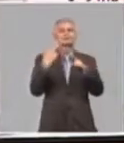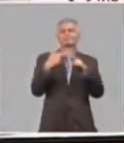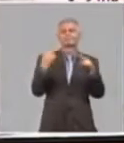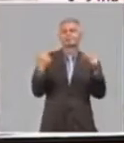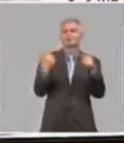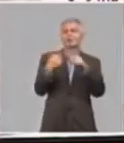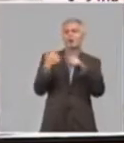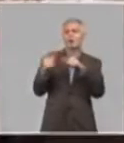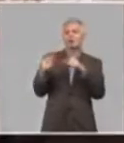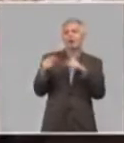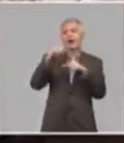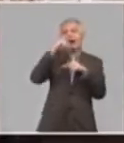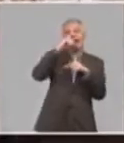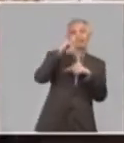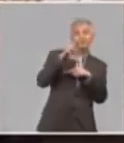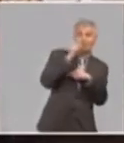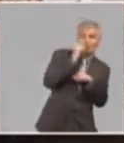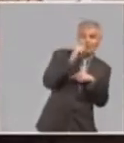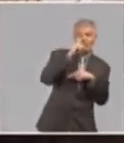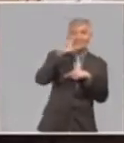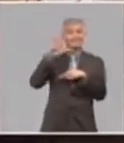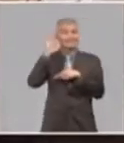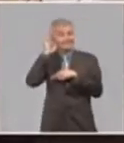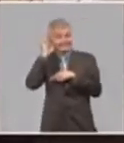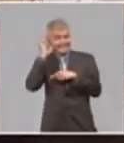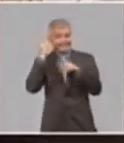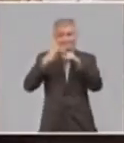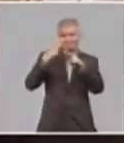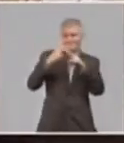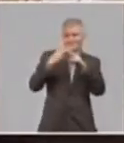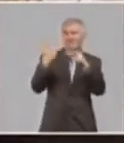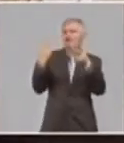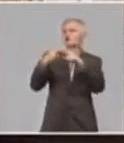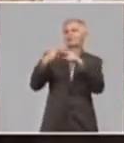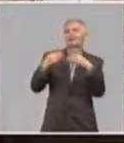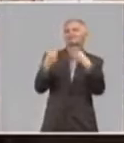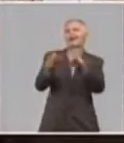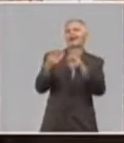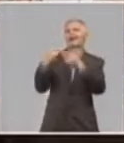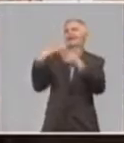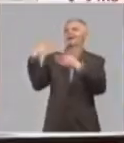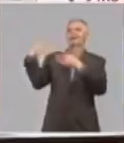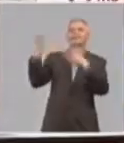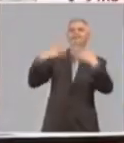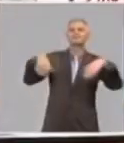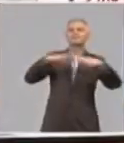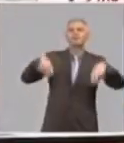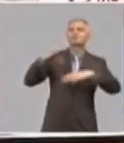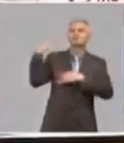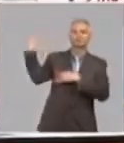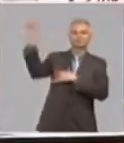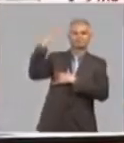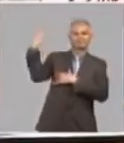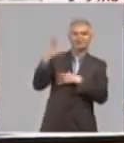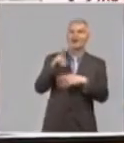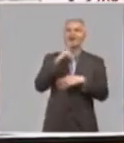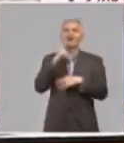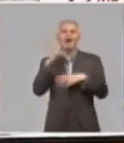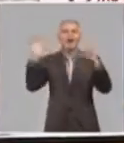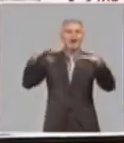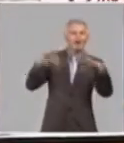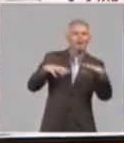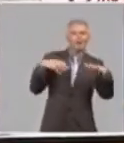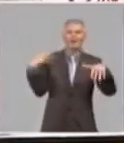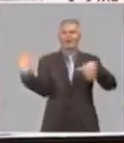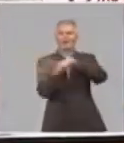¿Y es más peligrosa la niña que el niño? Bueno, pues la niña, la niña en este momento, pues, trae un poquito de más agua, es más peligrosa y, por lo tanto, es más